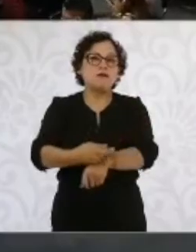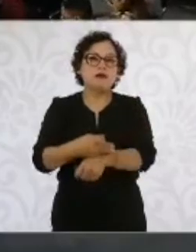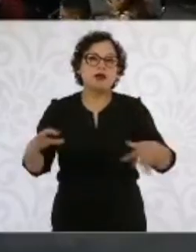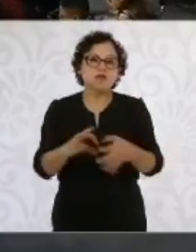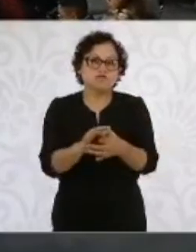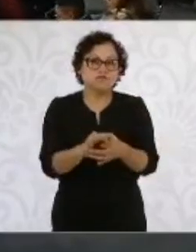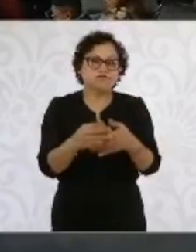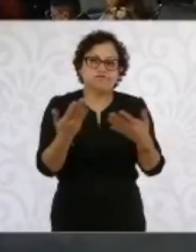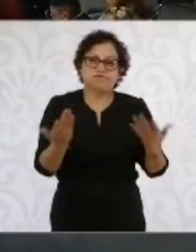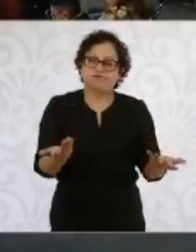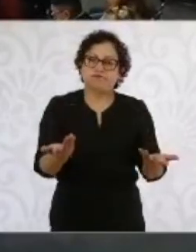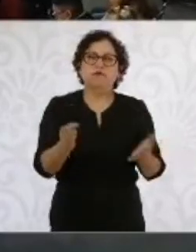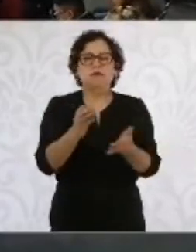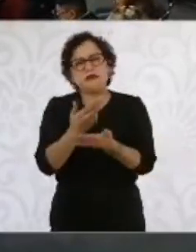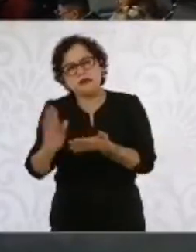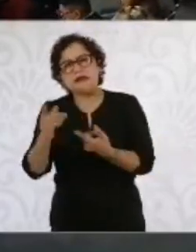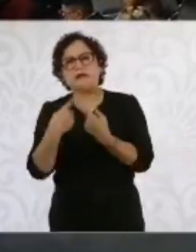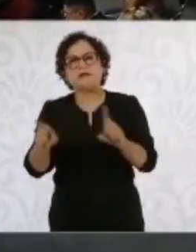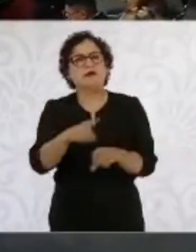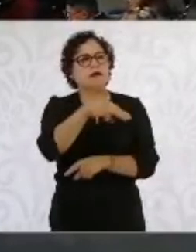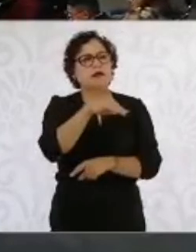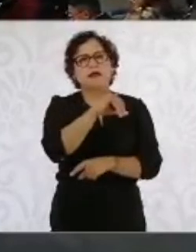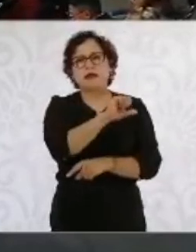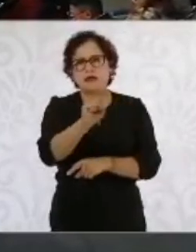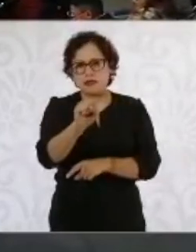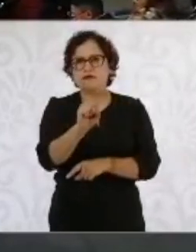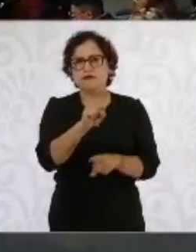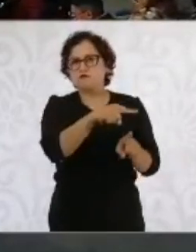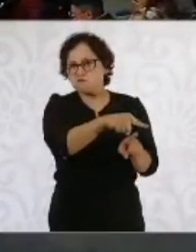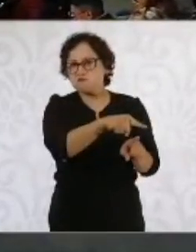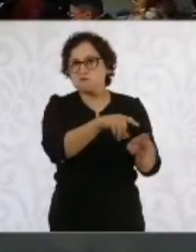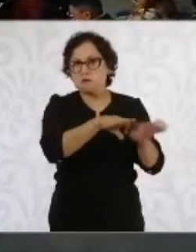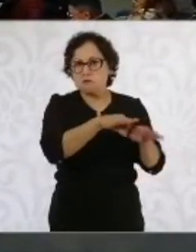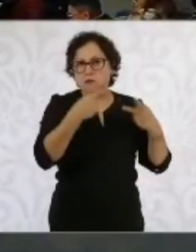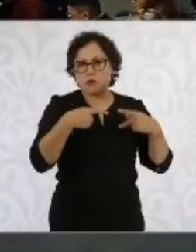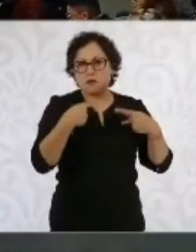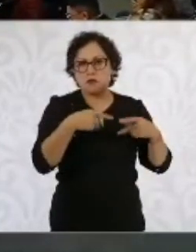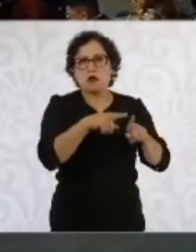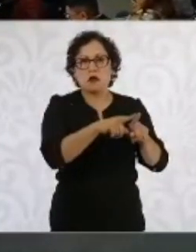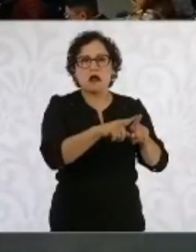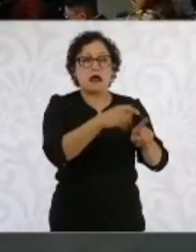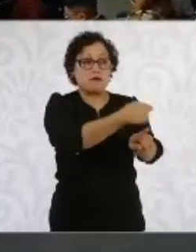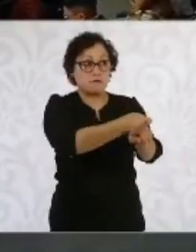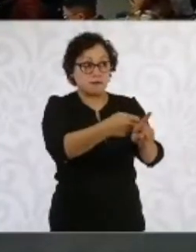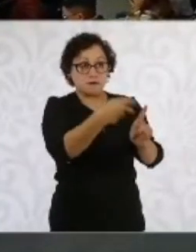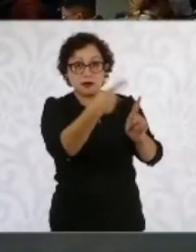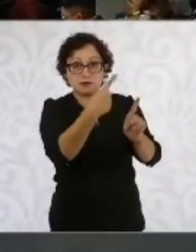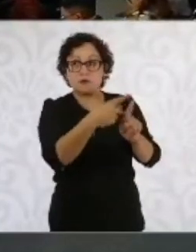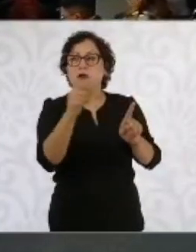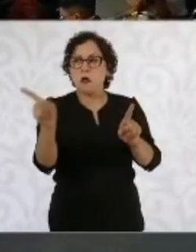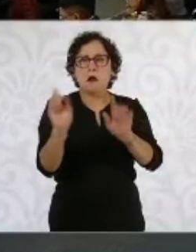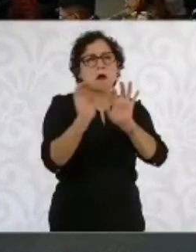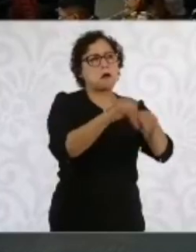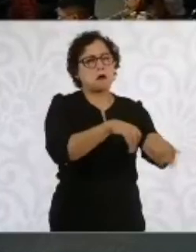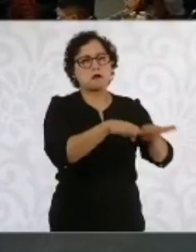En el IMSS sí puedes, digamos, si tienes un familiar, puedes meterlo, pero no incide en la basificación